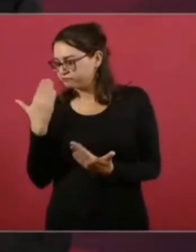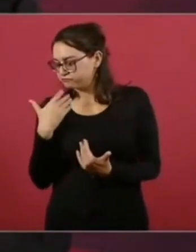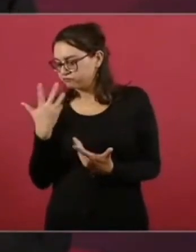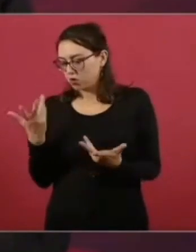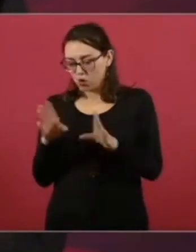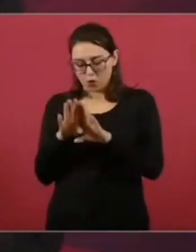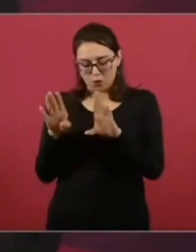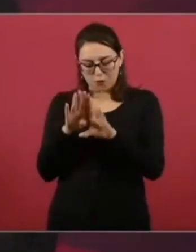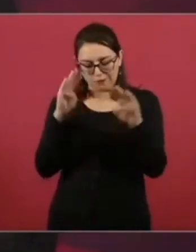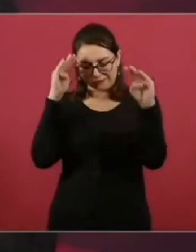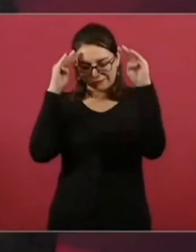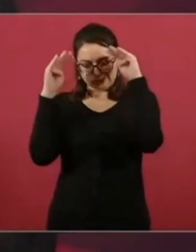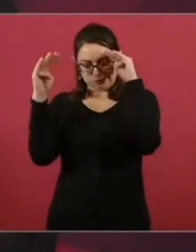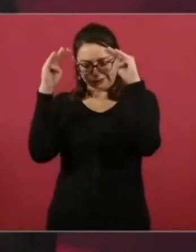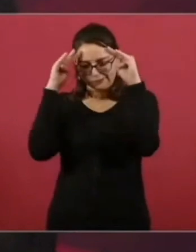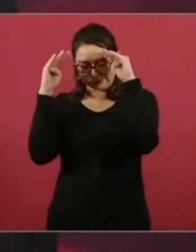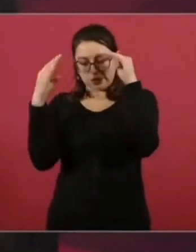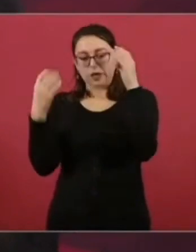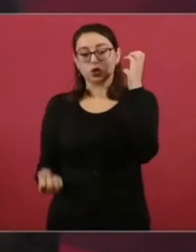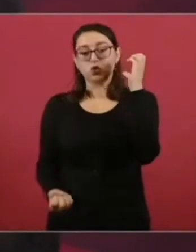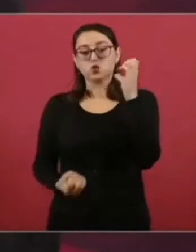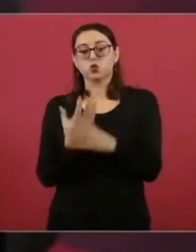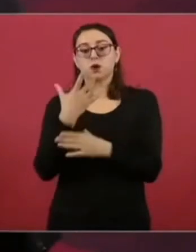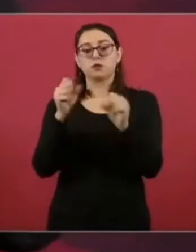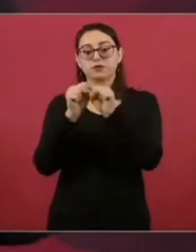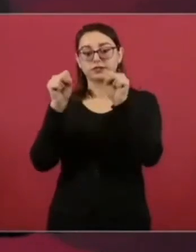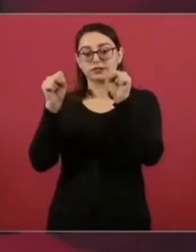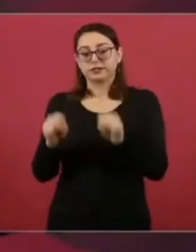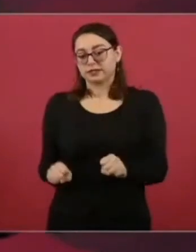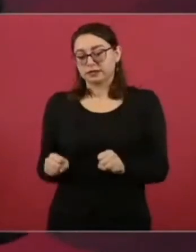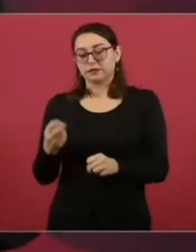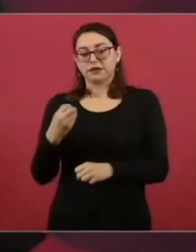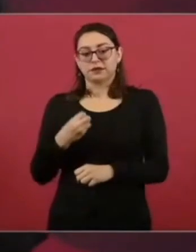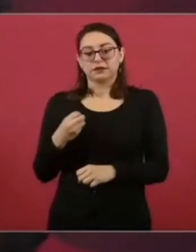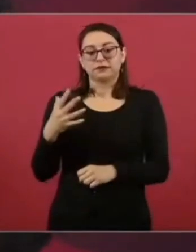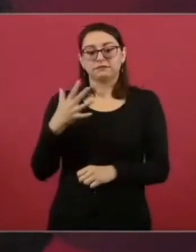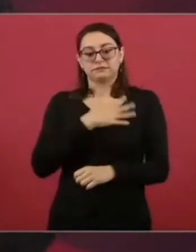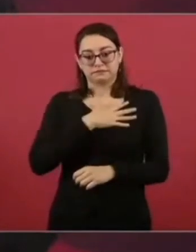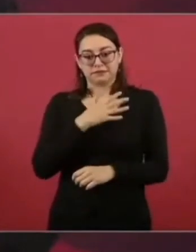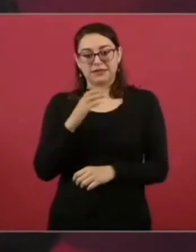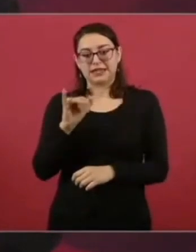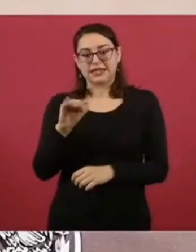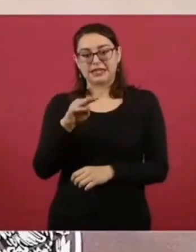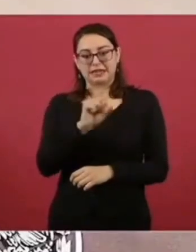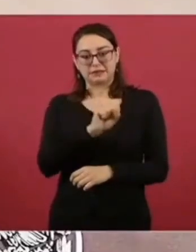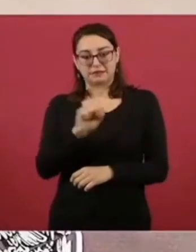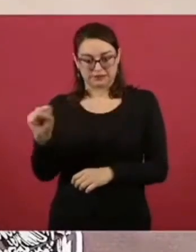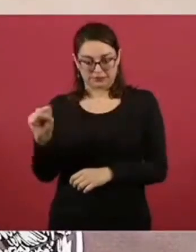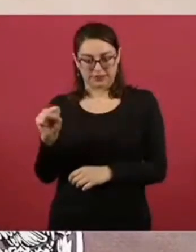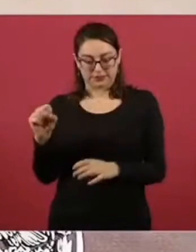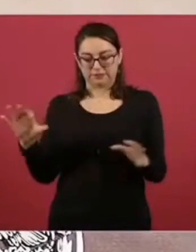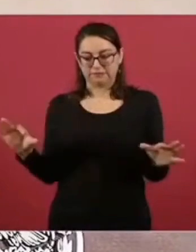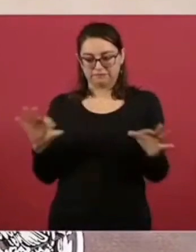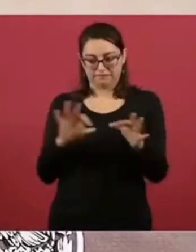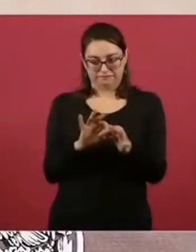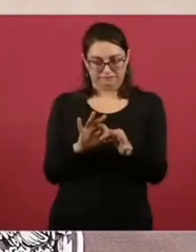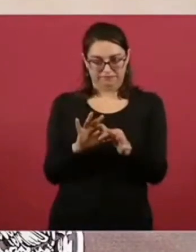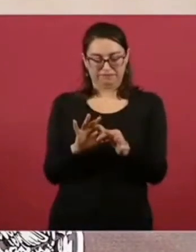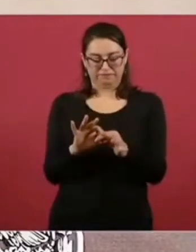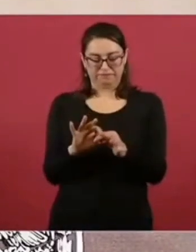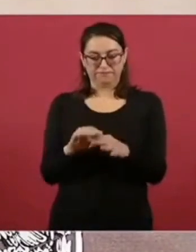-Bienestar. Ya vamos avanzando como